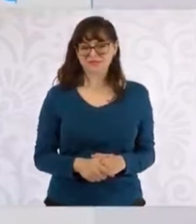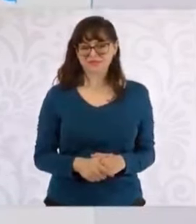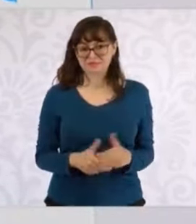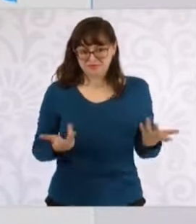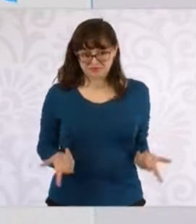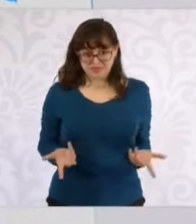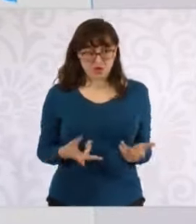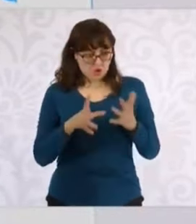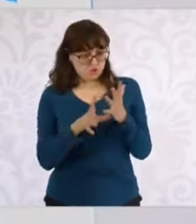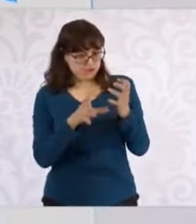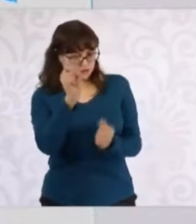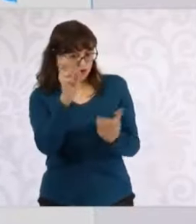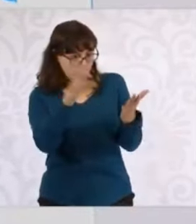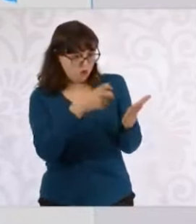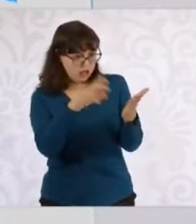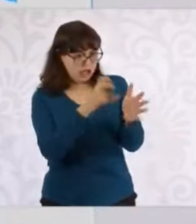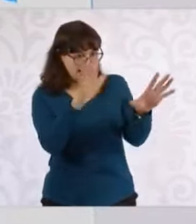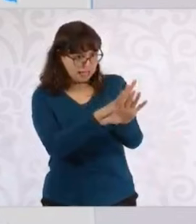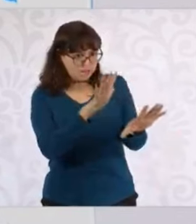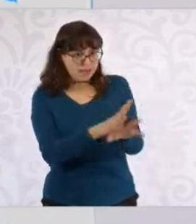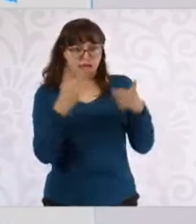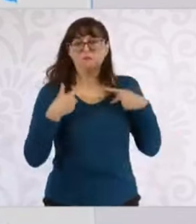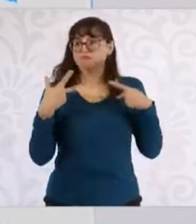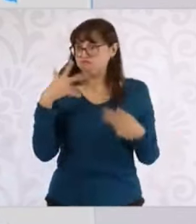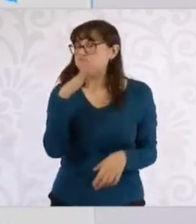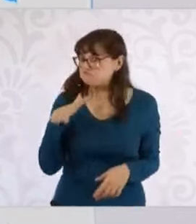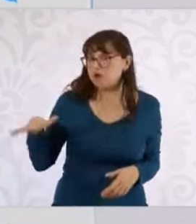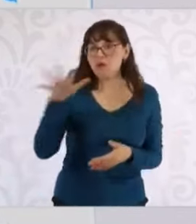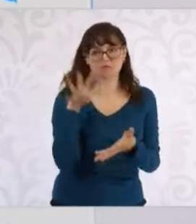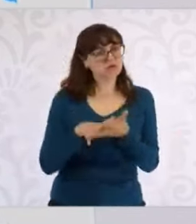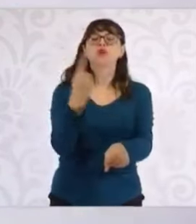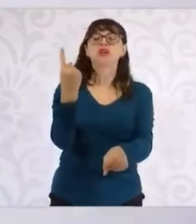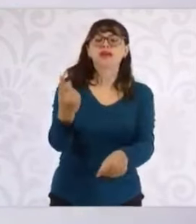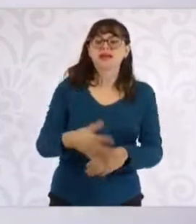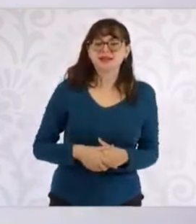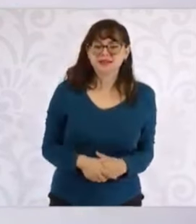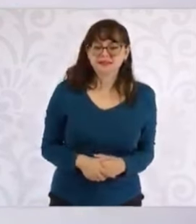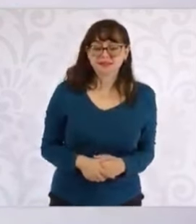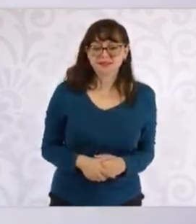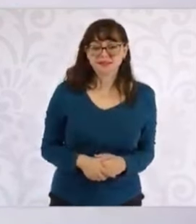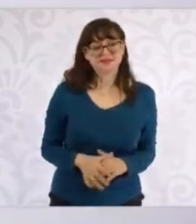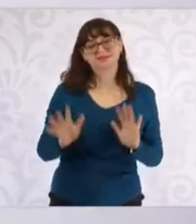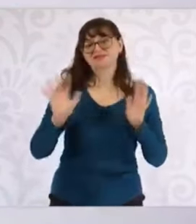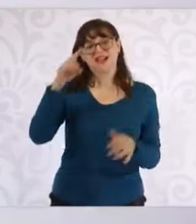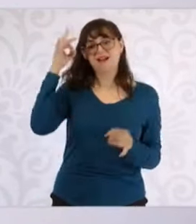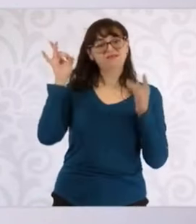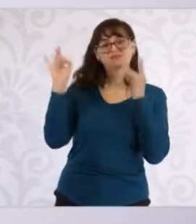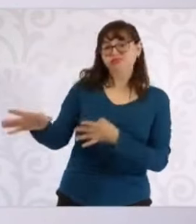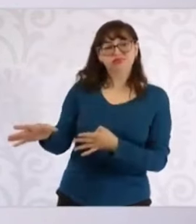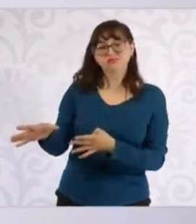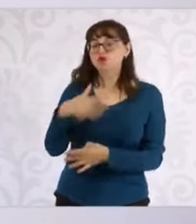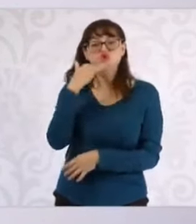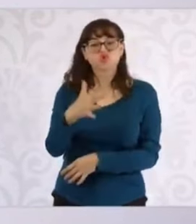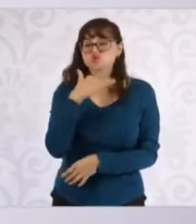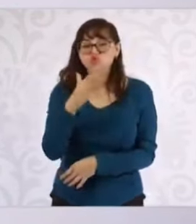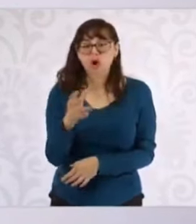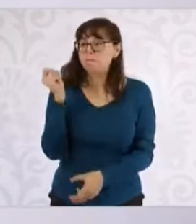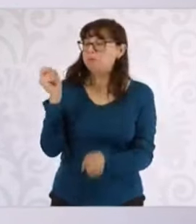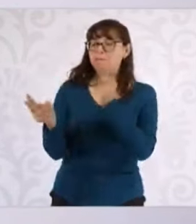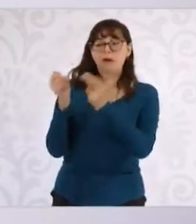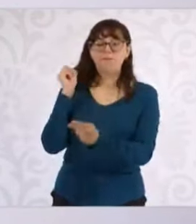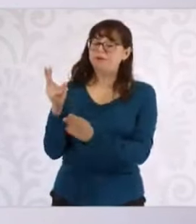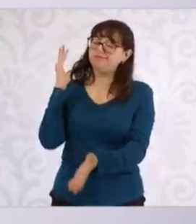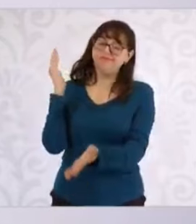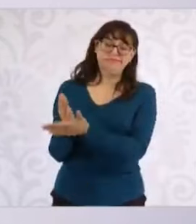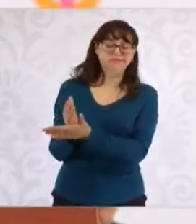cambió la Constitución? ¿Por qué el pueblo de México está a favor de este cambio constitucional? Porque no queremos que haya corrupción, que haya privilegios.